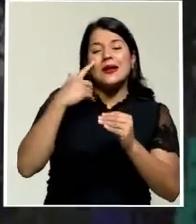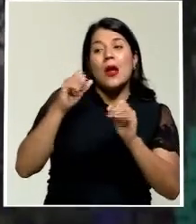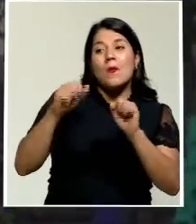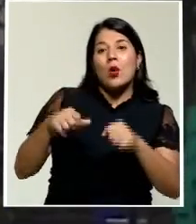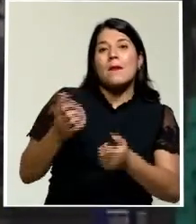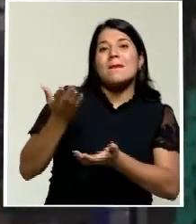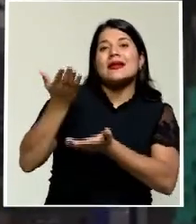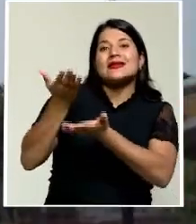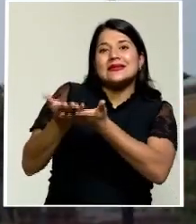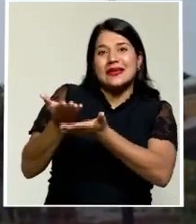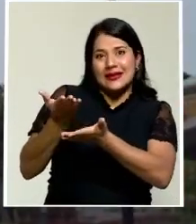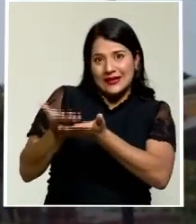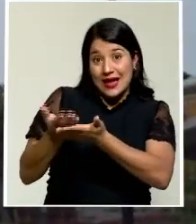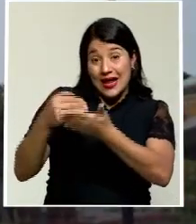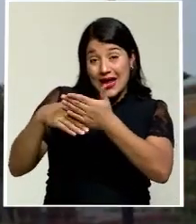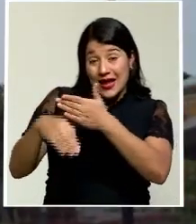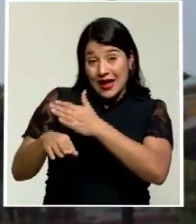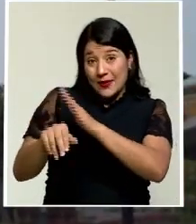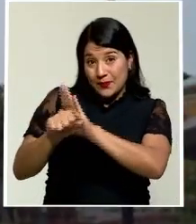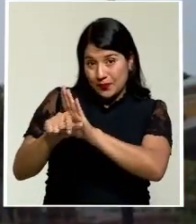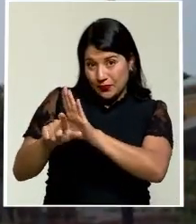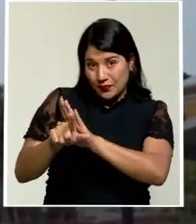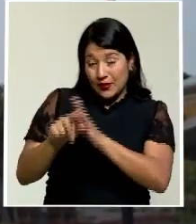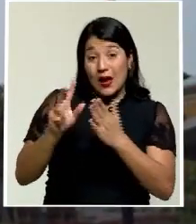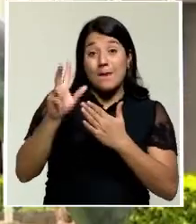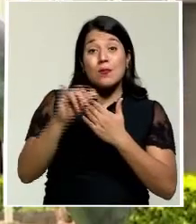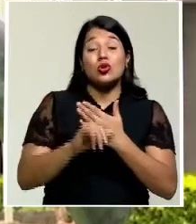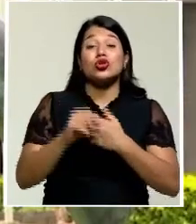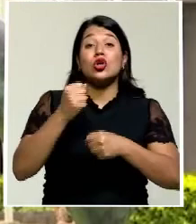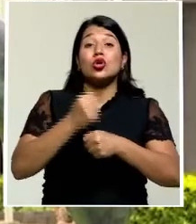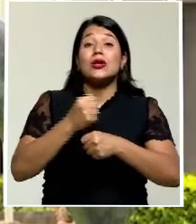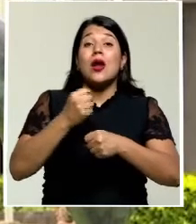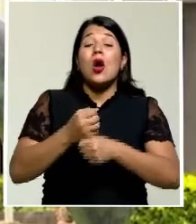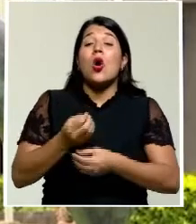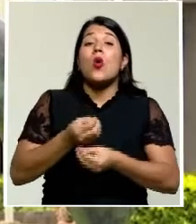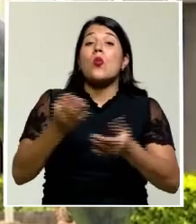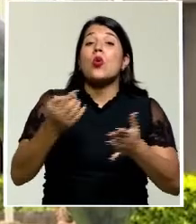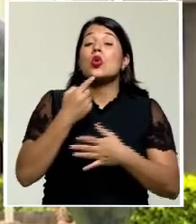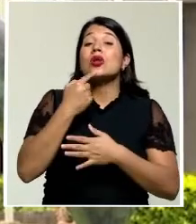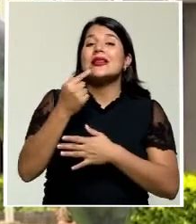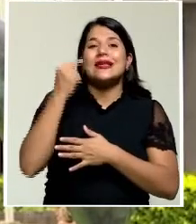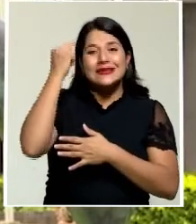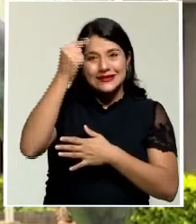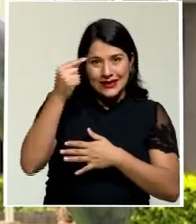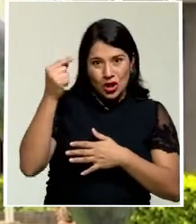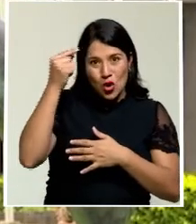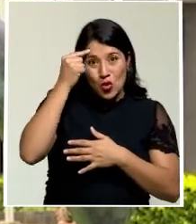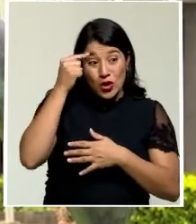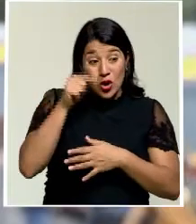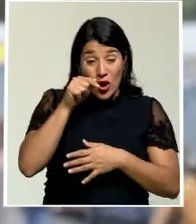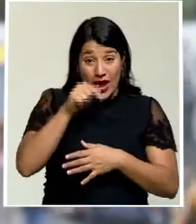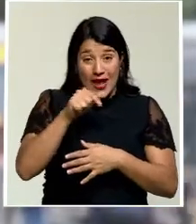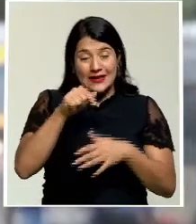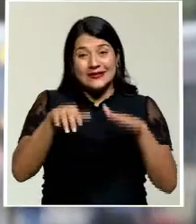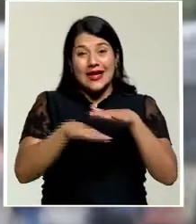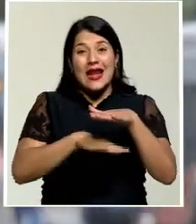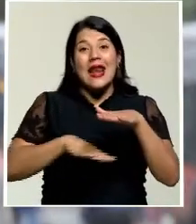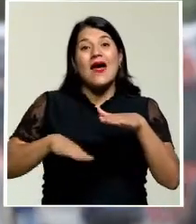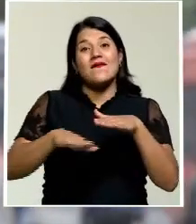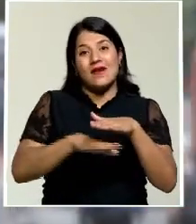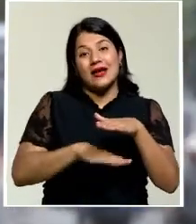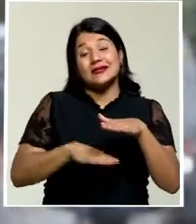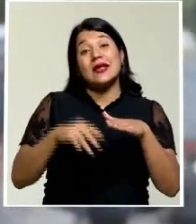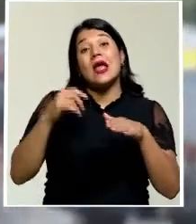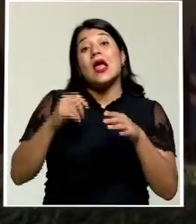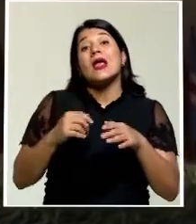Plenario Legislativo. El proyecto de empleo público es, según el gobierno, el eje central del acuerdo que realizó con el Fondo Monetario